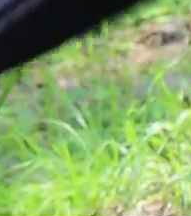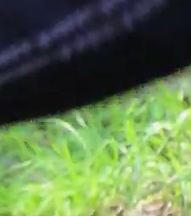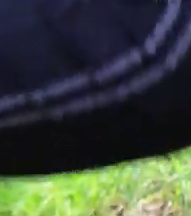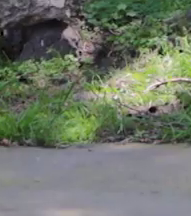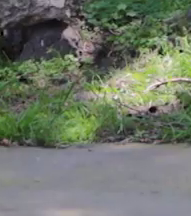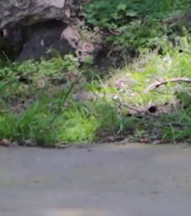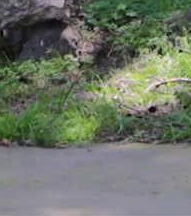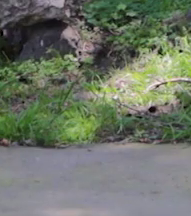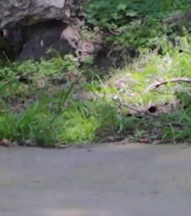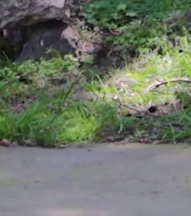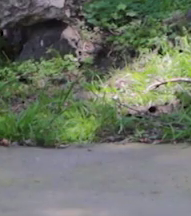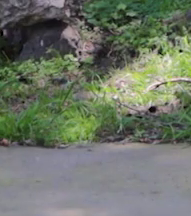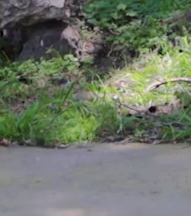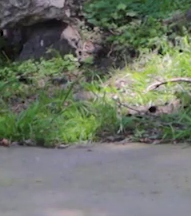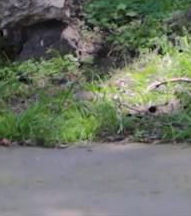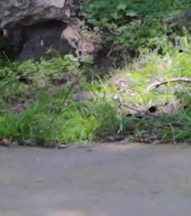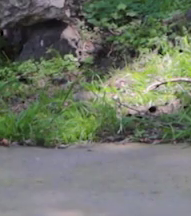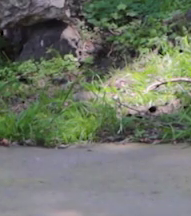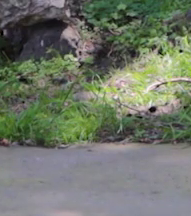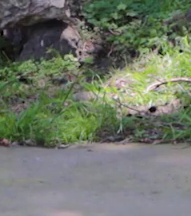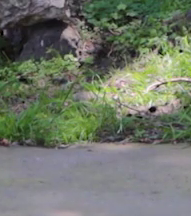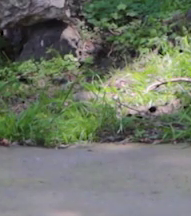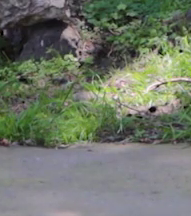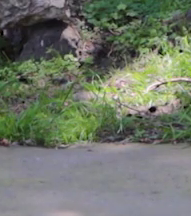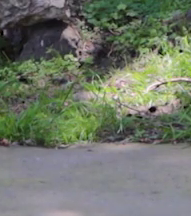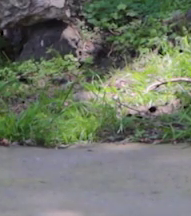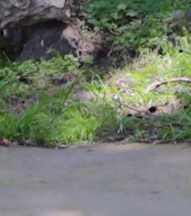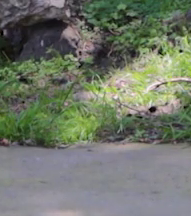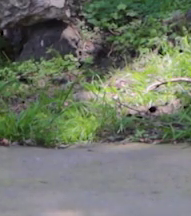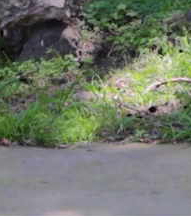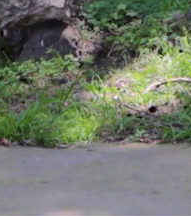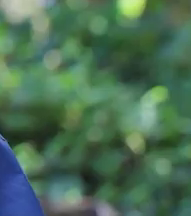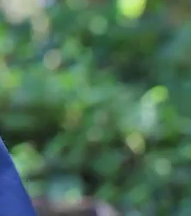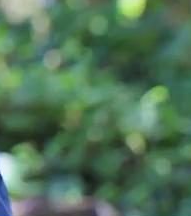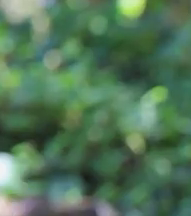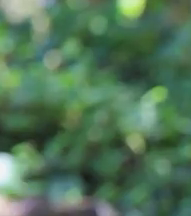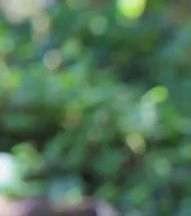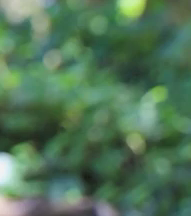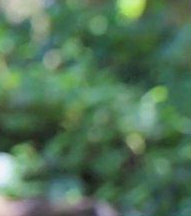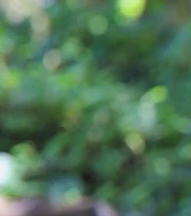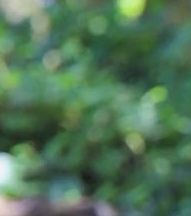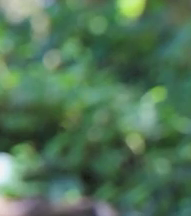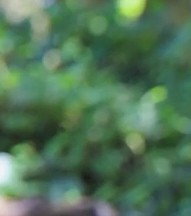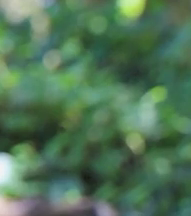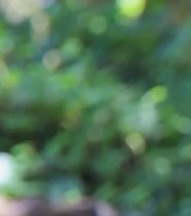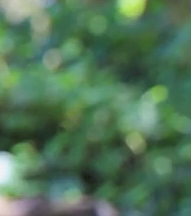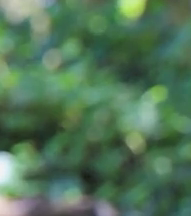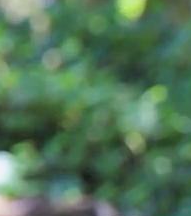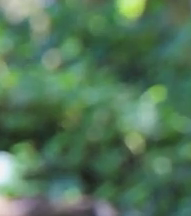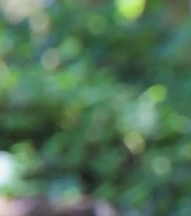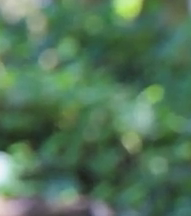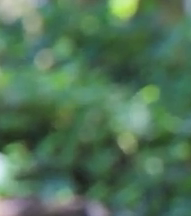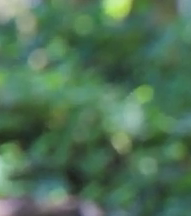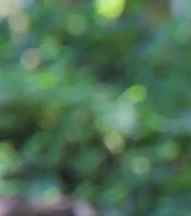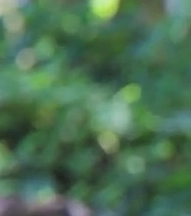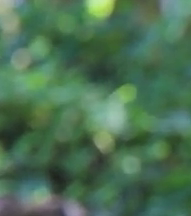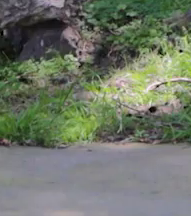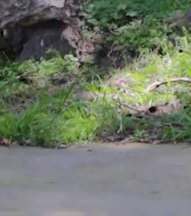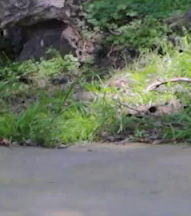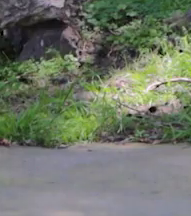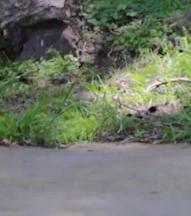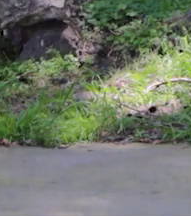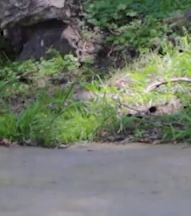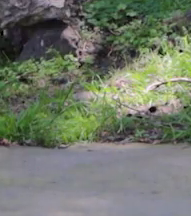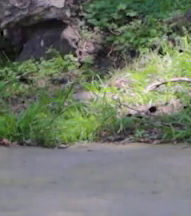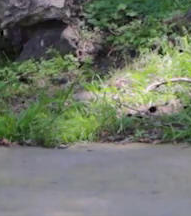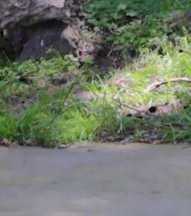Muy bien. Vamos a abrir nuestro compás. Levamos los brazos. Y vamos a trabajar la pierna. Bajamos,